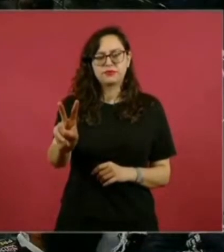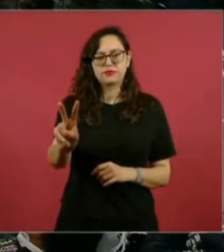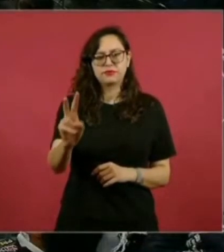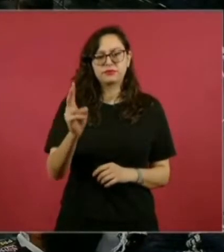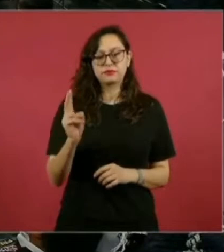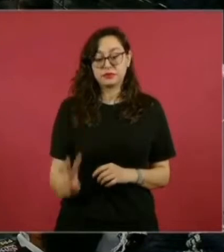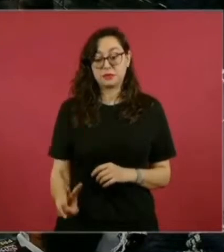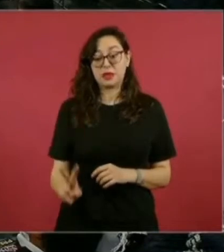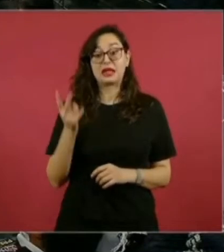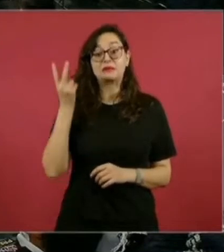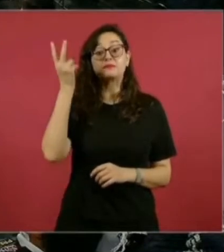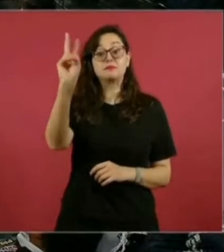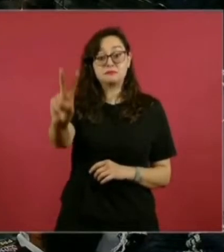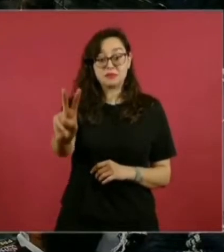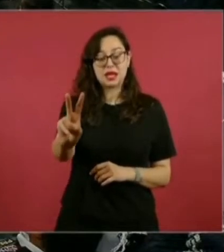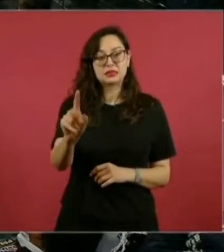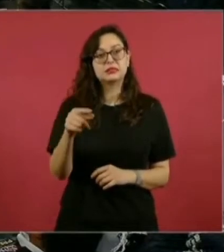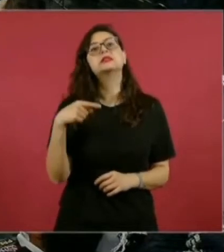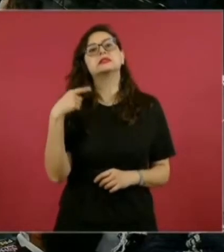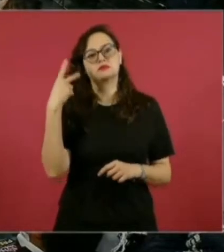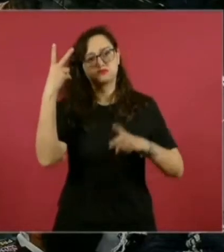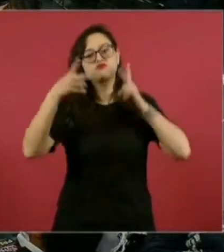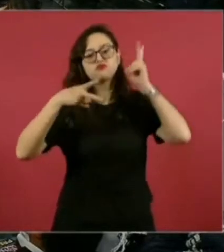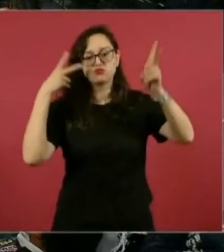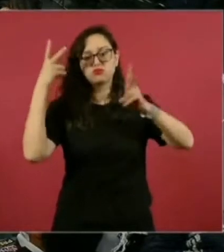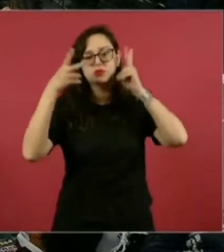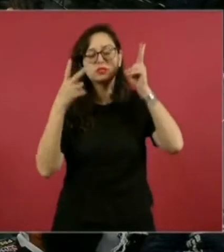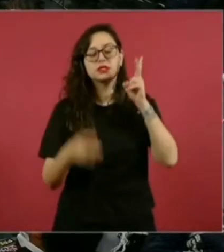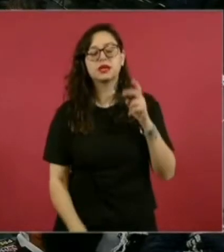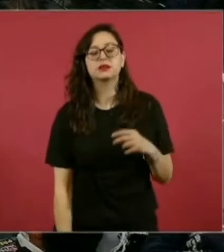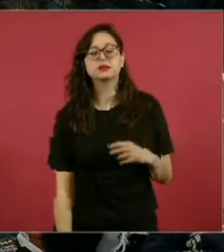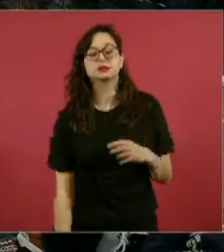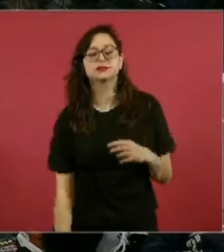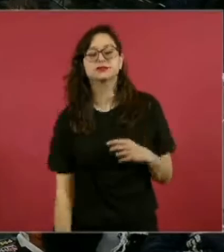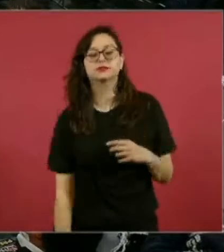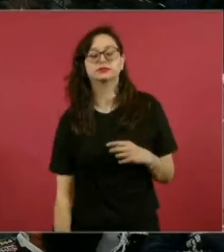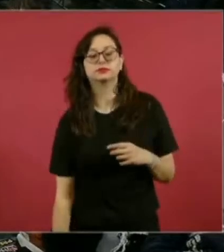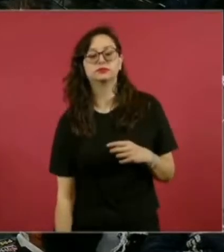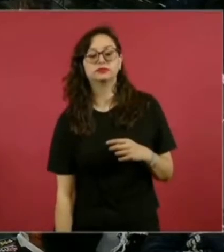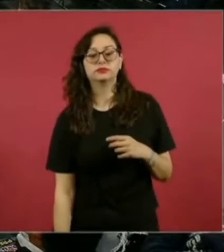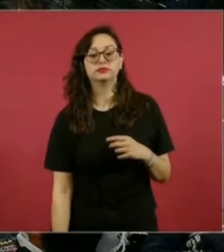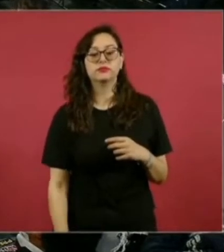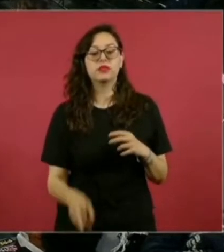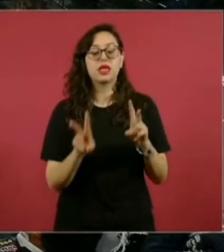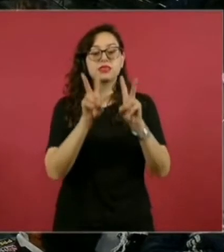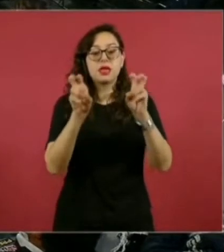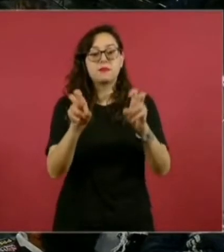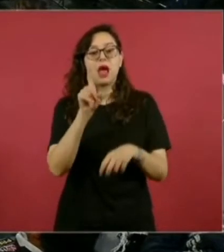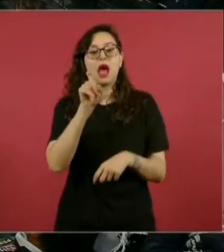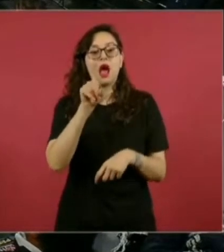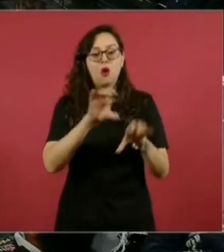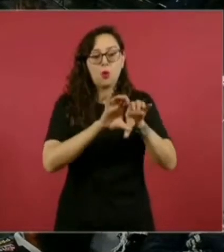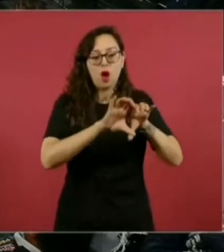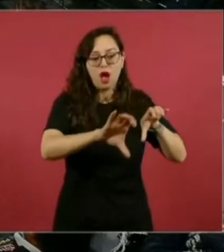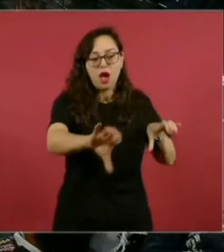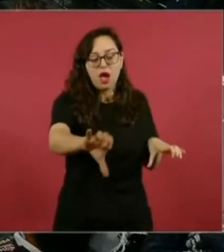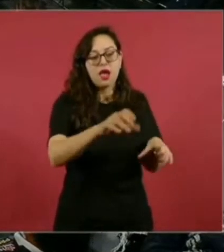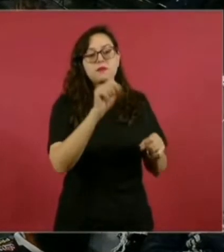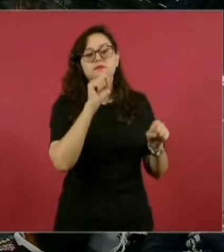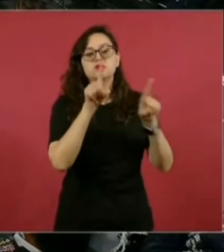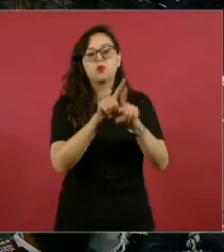lo del acueducto y al distrito de Riego y